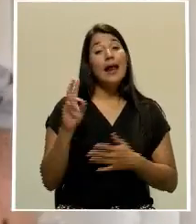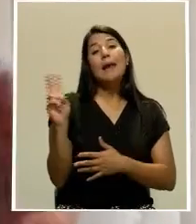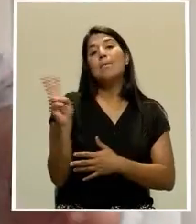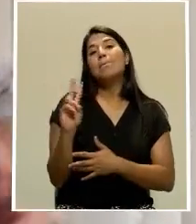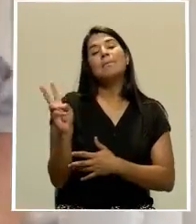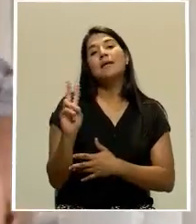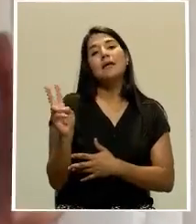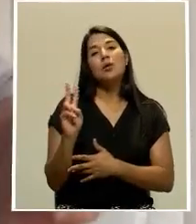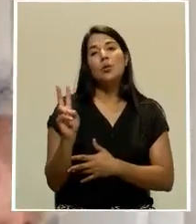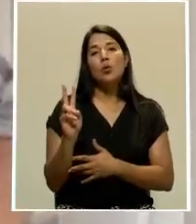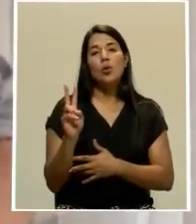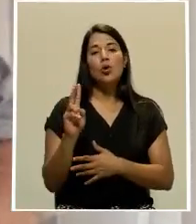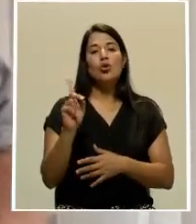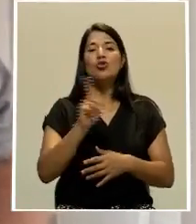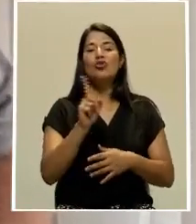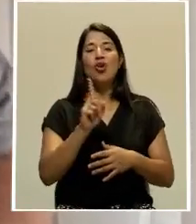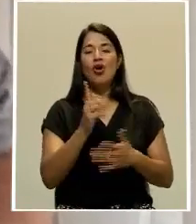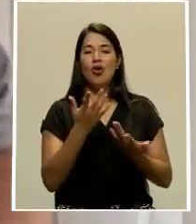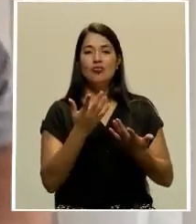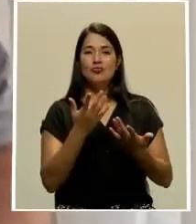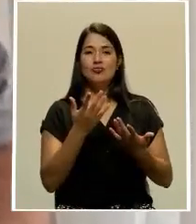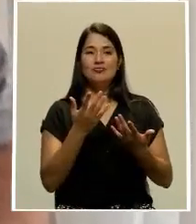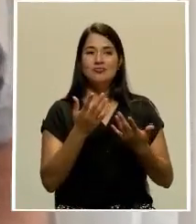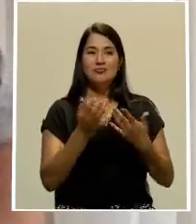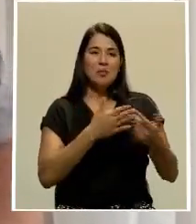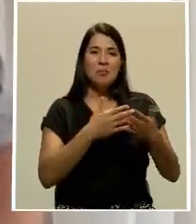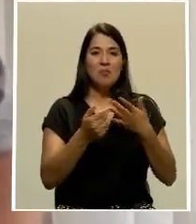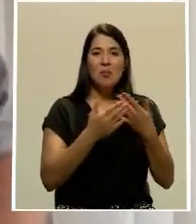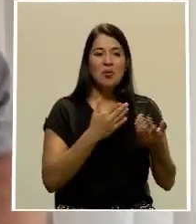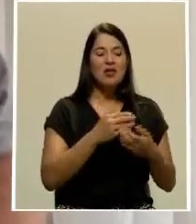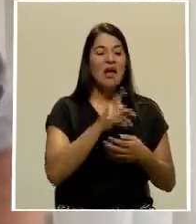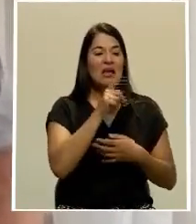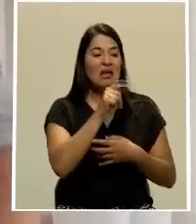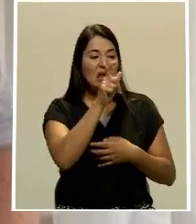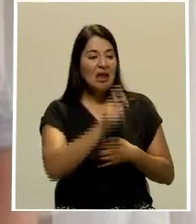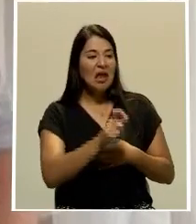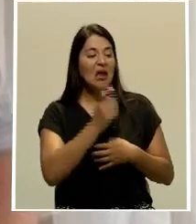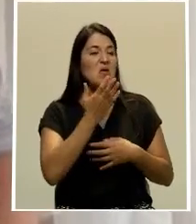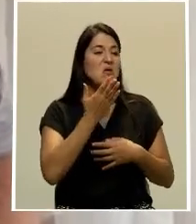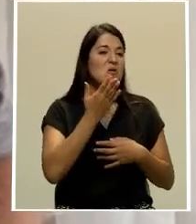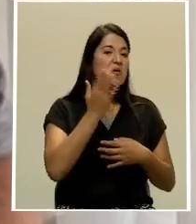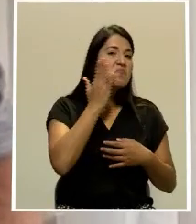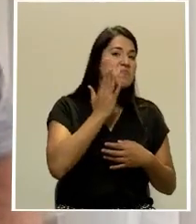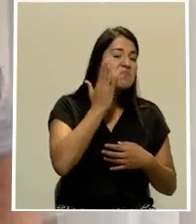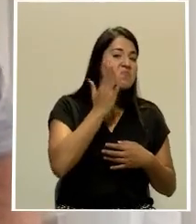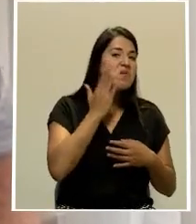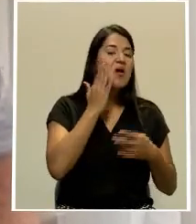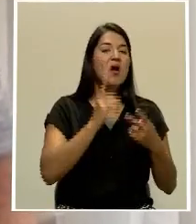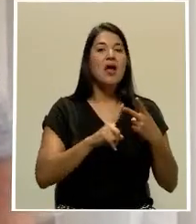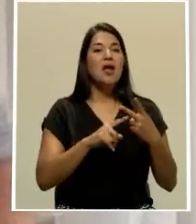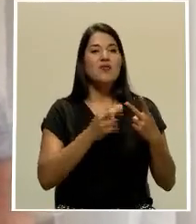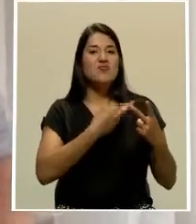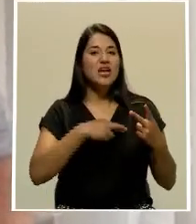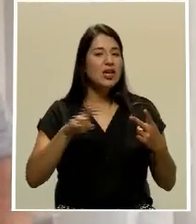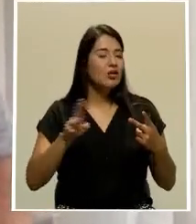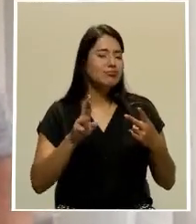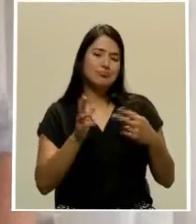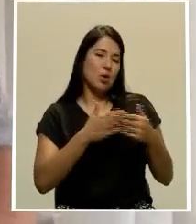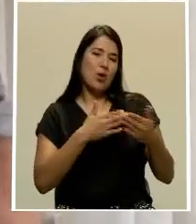virus no ve ni raza, ni color, ni religión, ni tiempo, entonces sí, lejos de